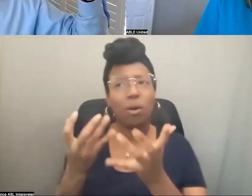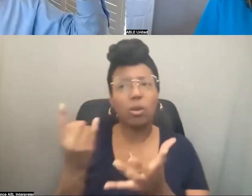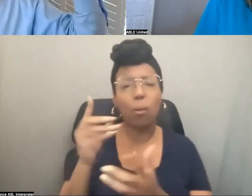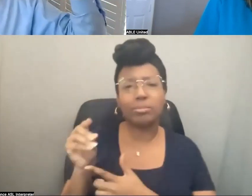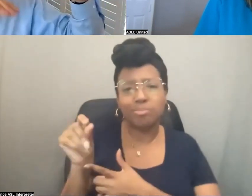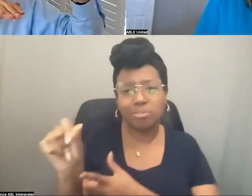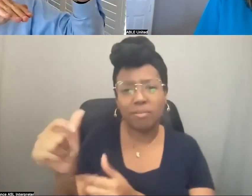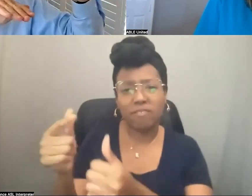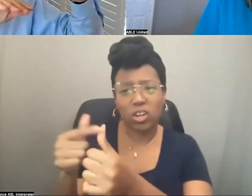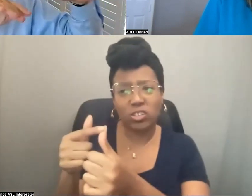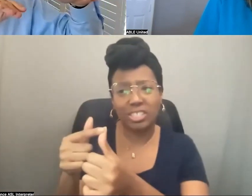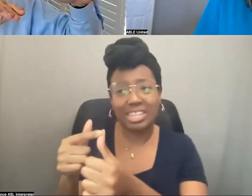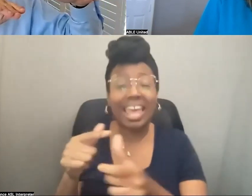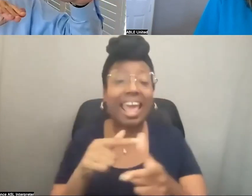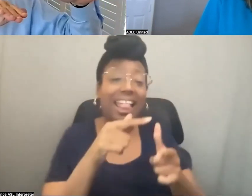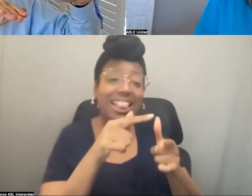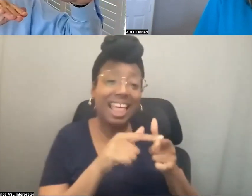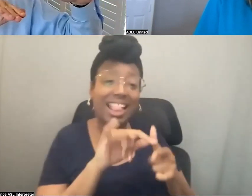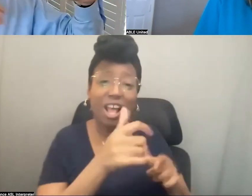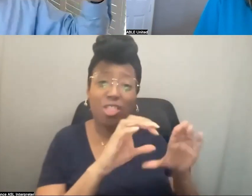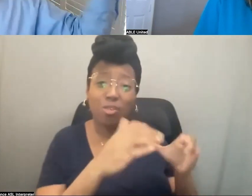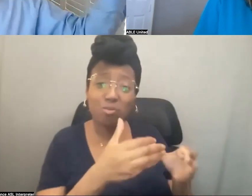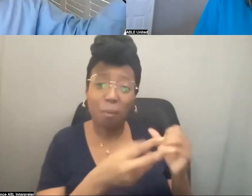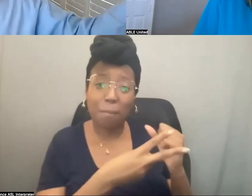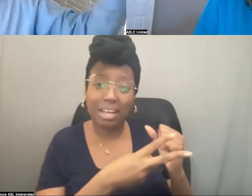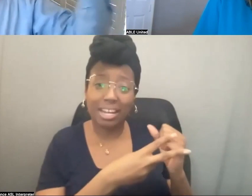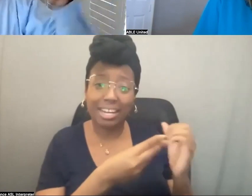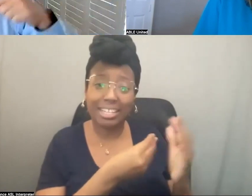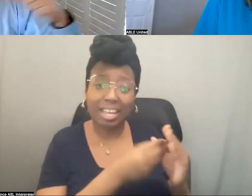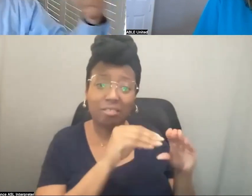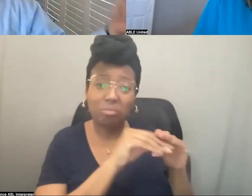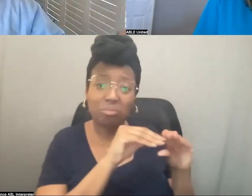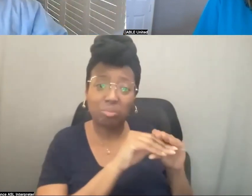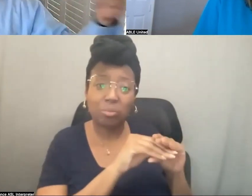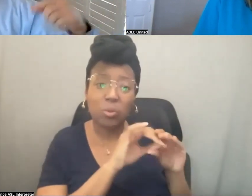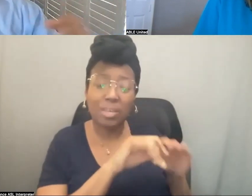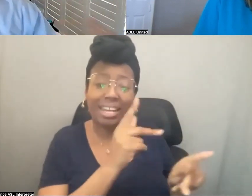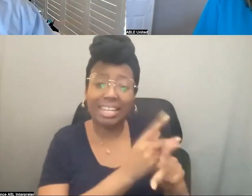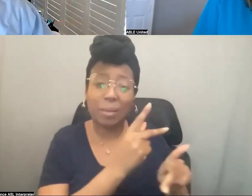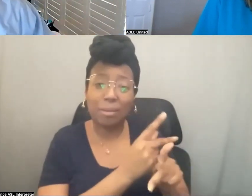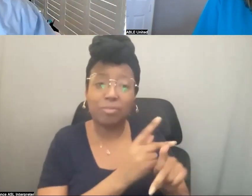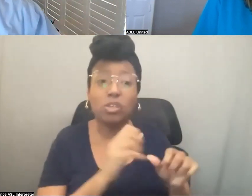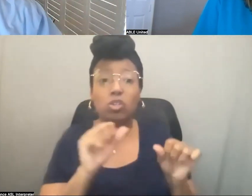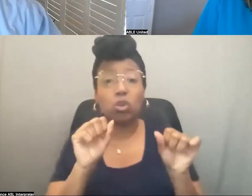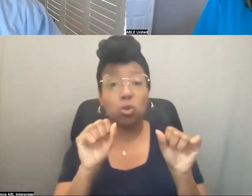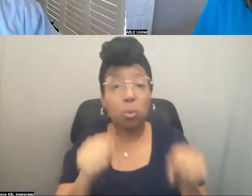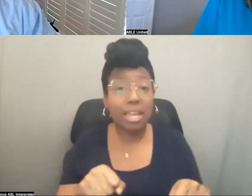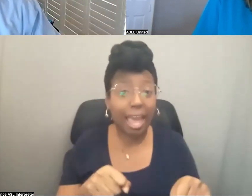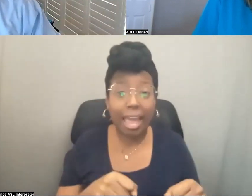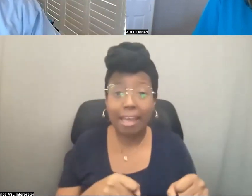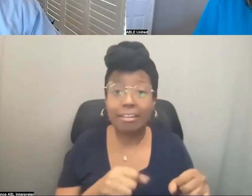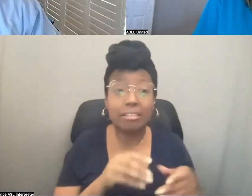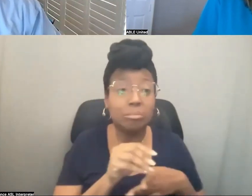Y aquí es donde es excelente. También puede haber una cuenta ABLE además de ello. Y de hecho, pueden financiar la cuenta de ABLE